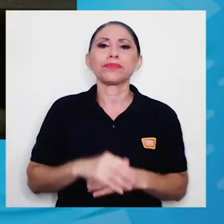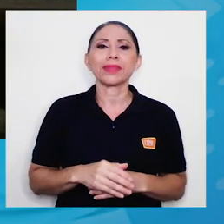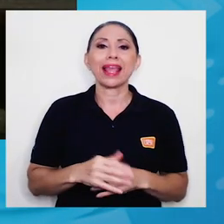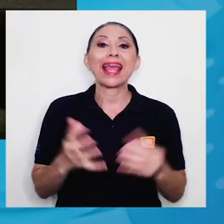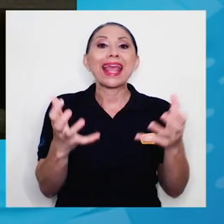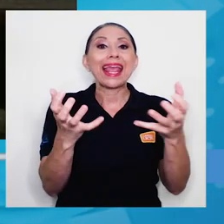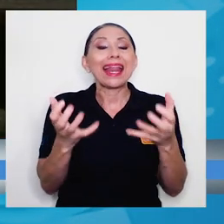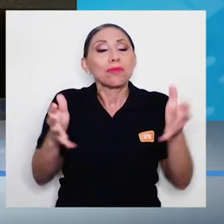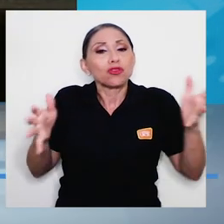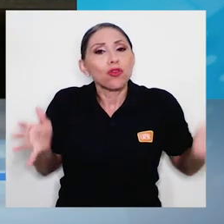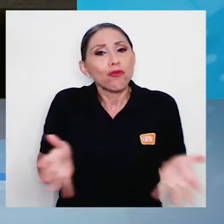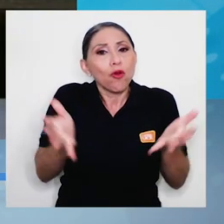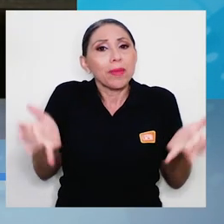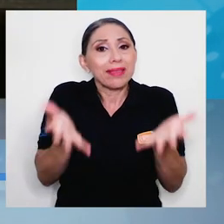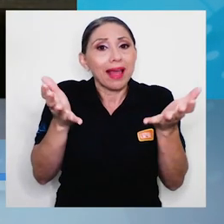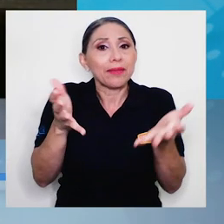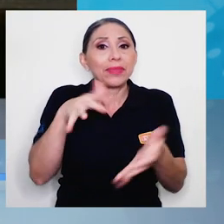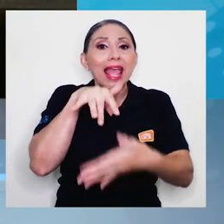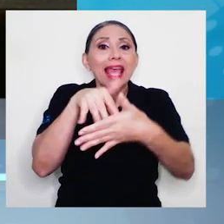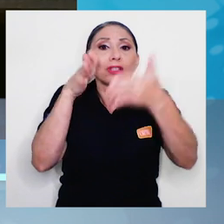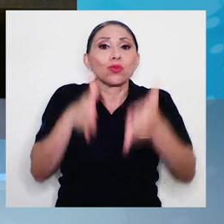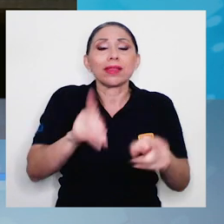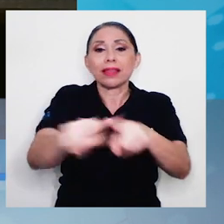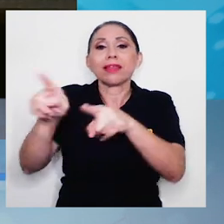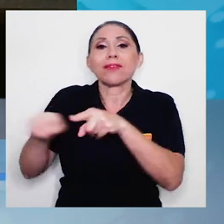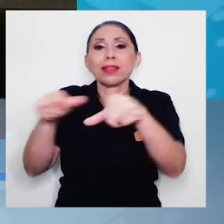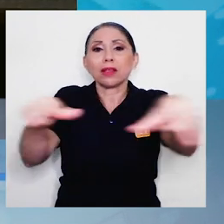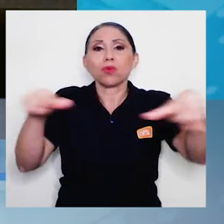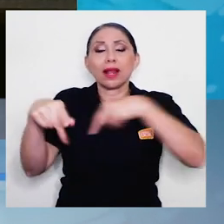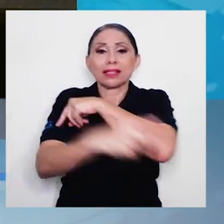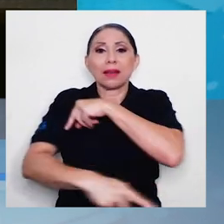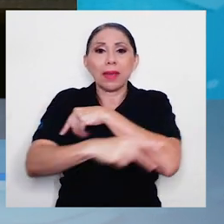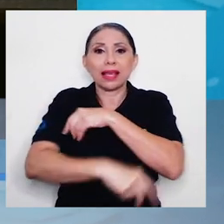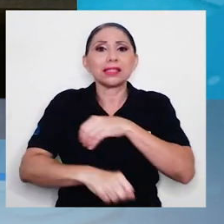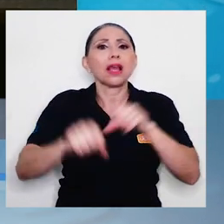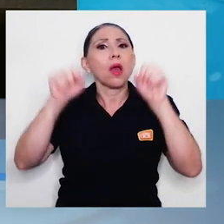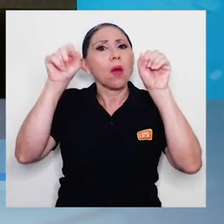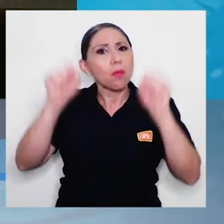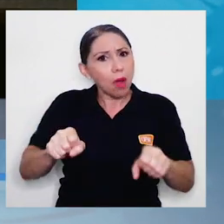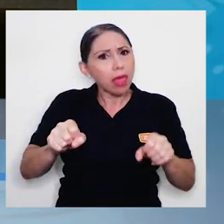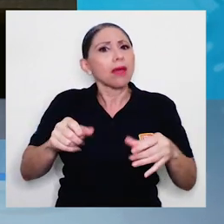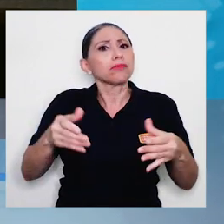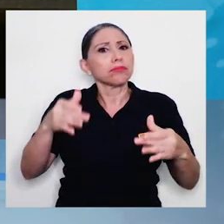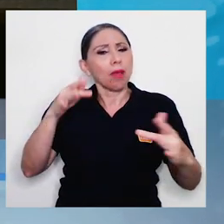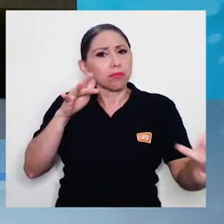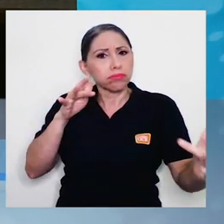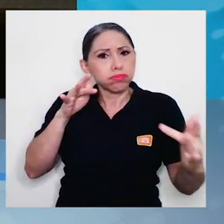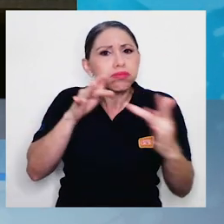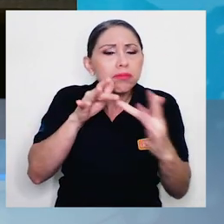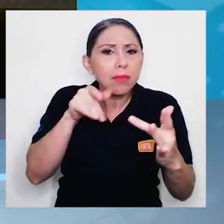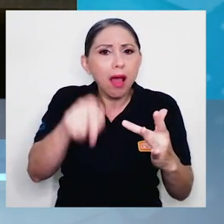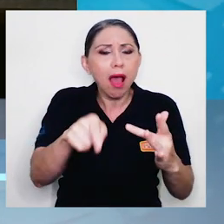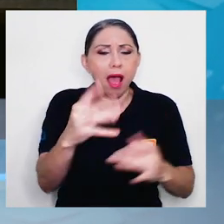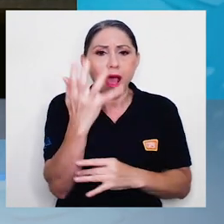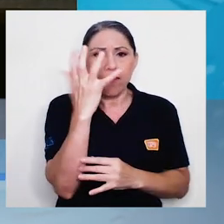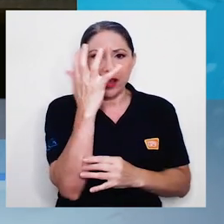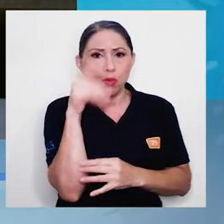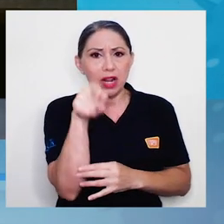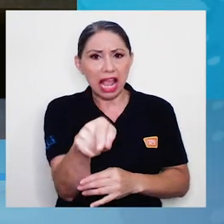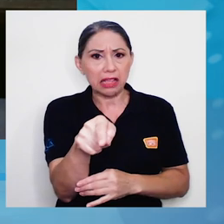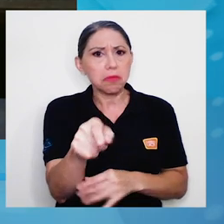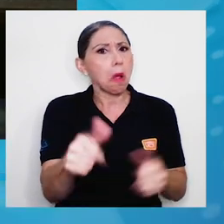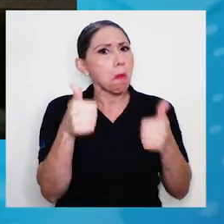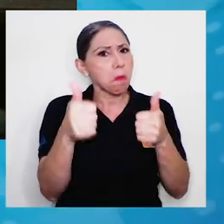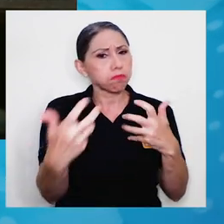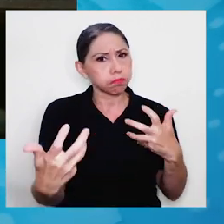ingreso de estudiantes de diferentes regiones del país a través de un Facebook Live, que es una herramienta muy